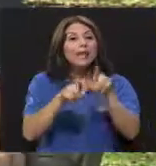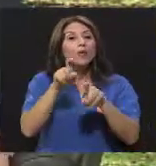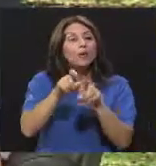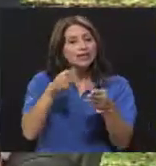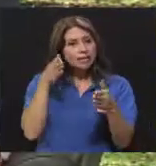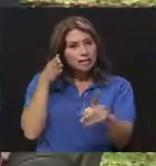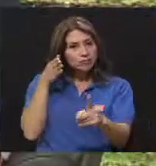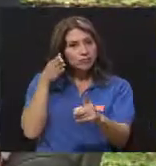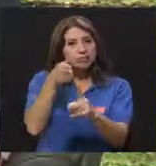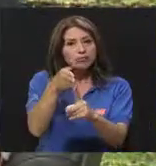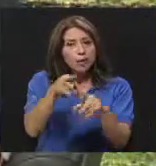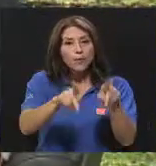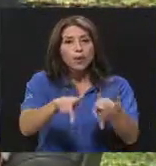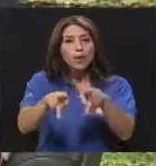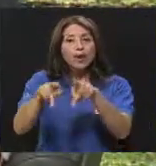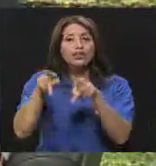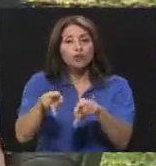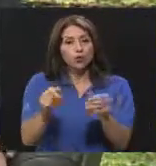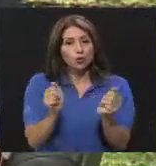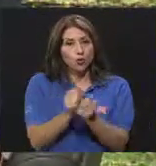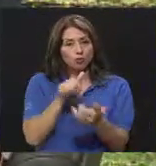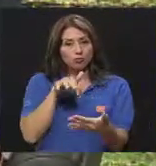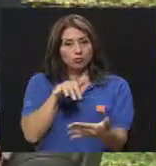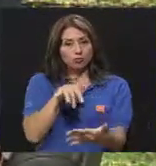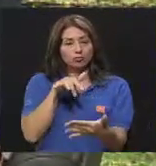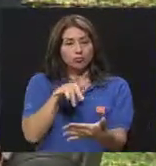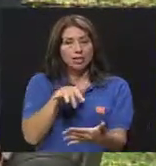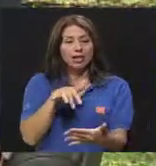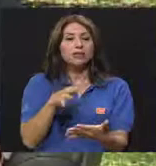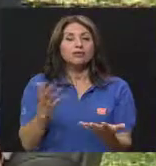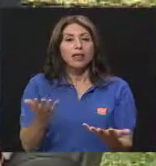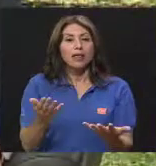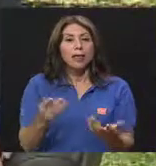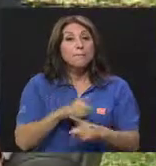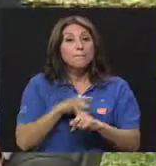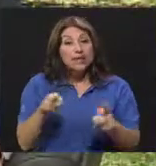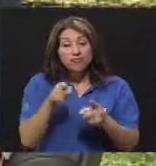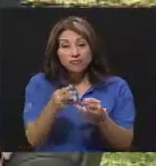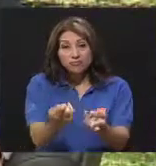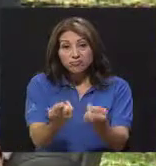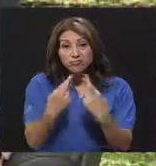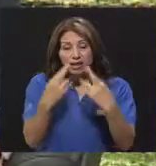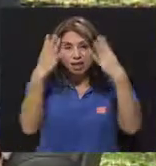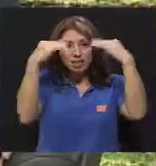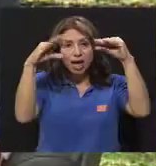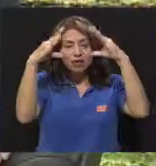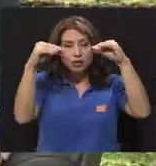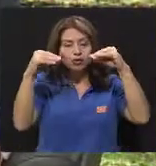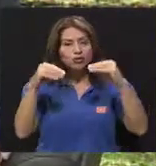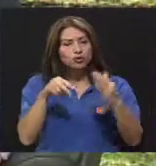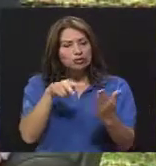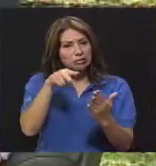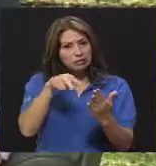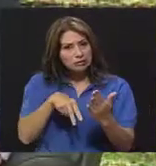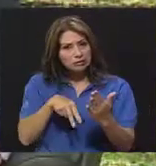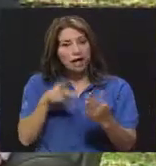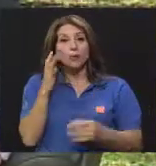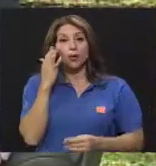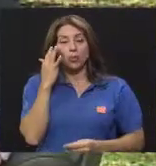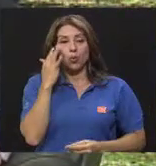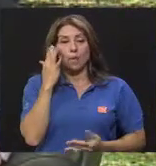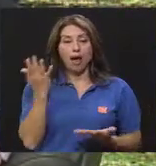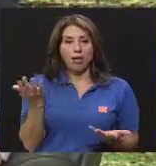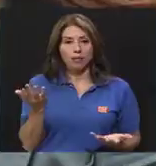escolarizada, los datos que obtenemos nos dejan preocupados en algunos aspectos muy